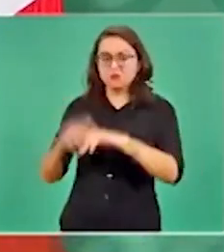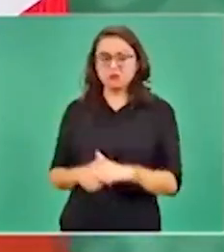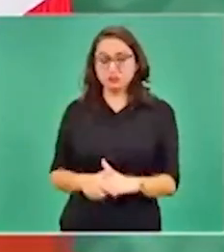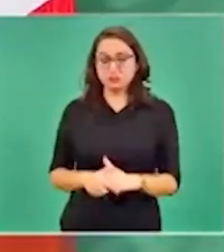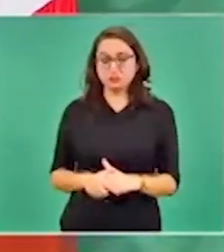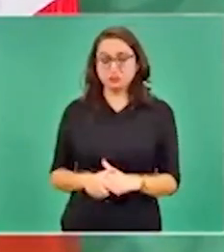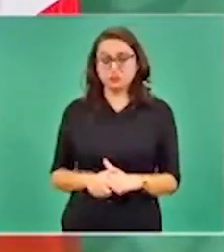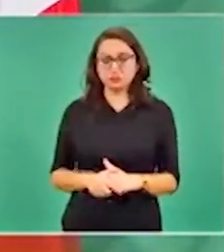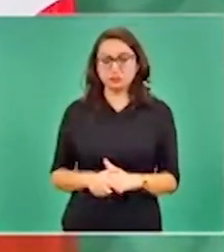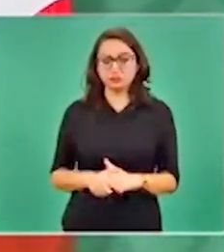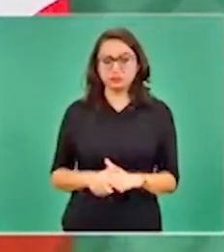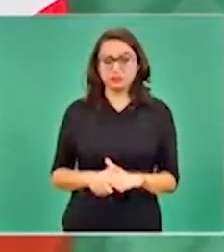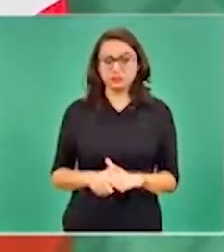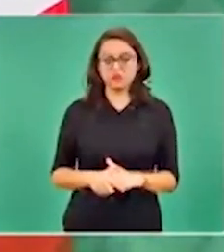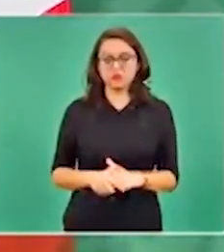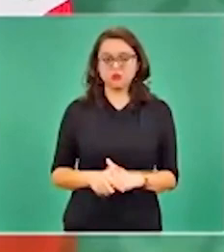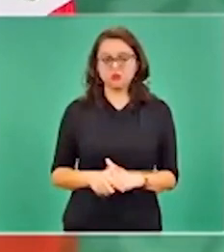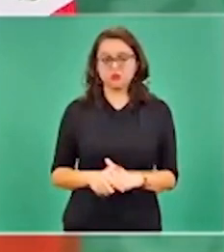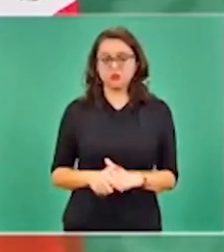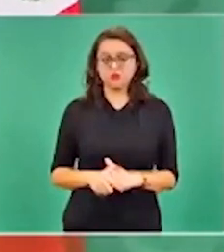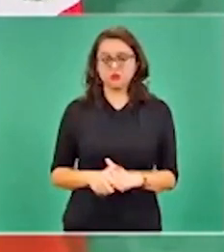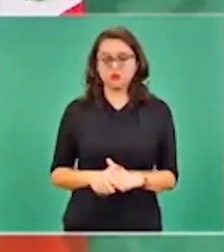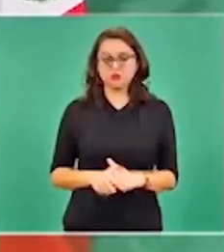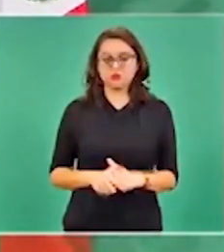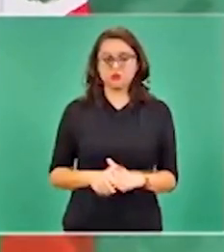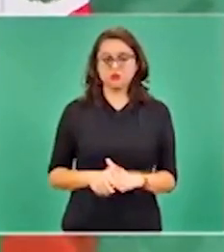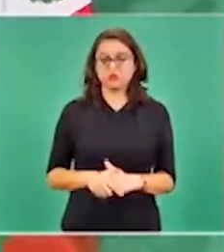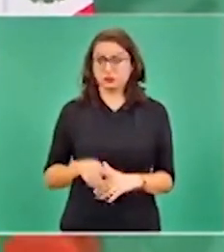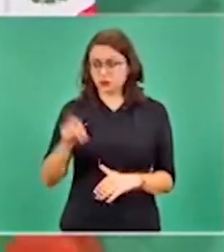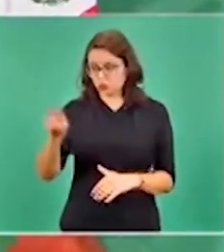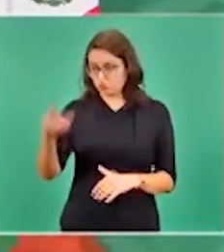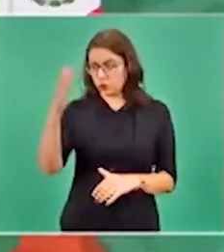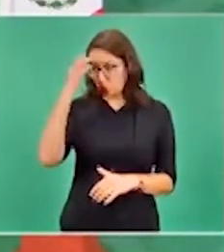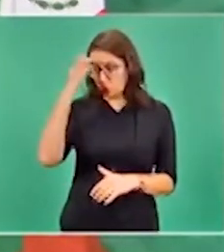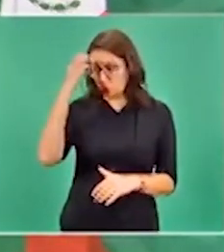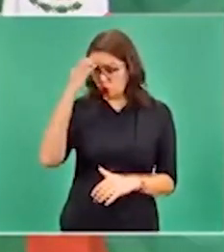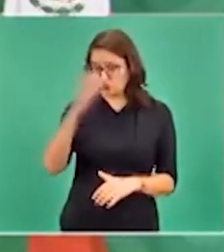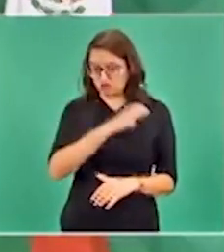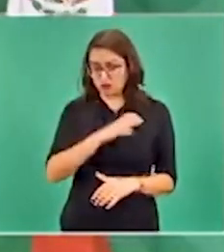estas personas?